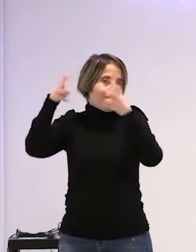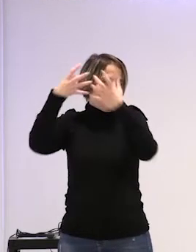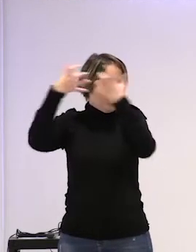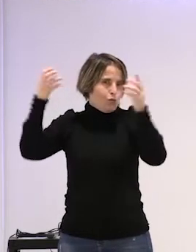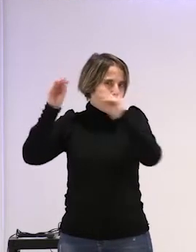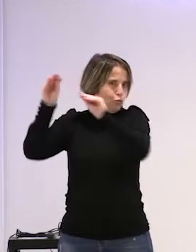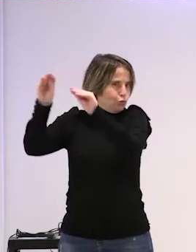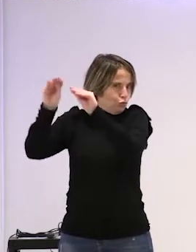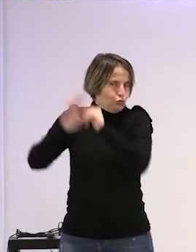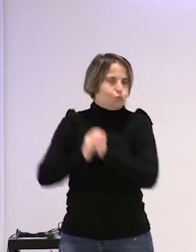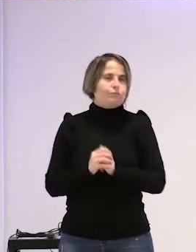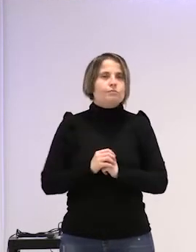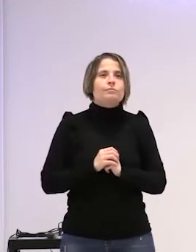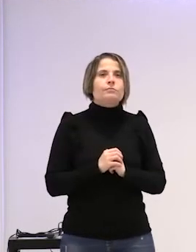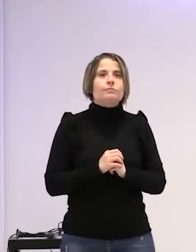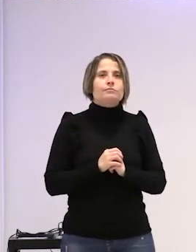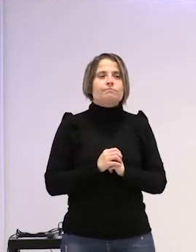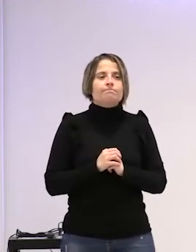su conferencia